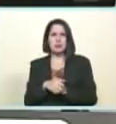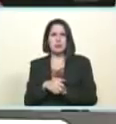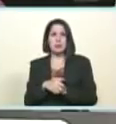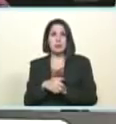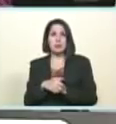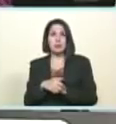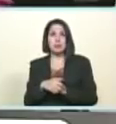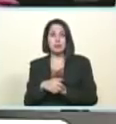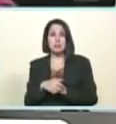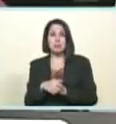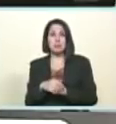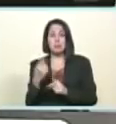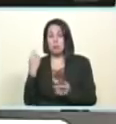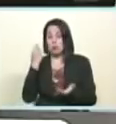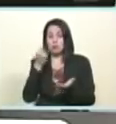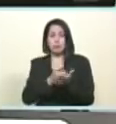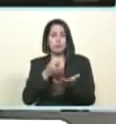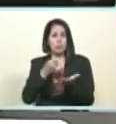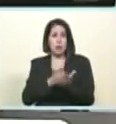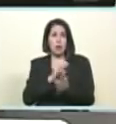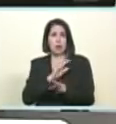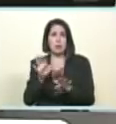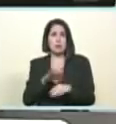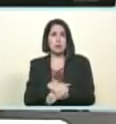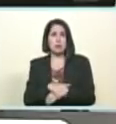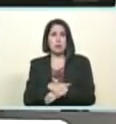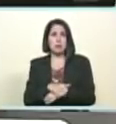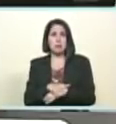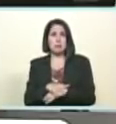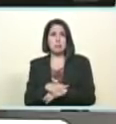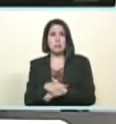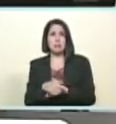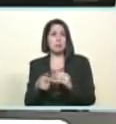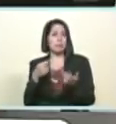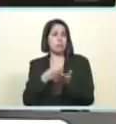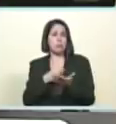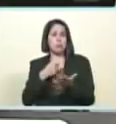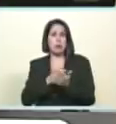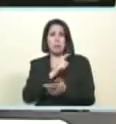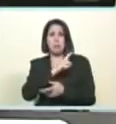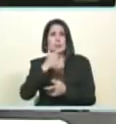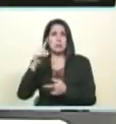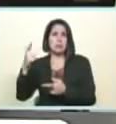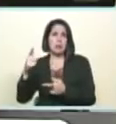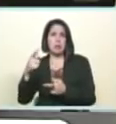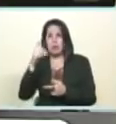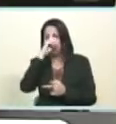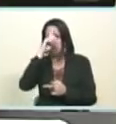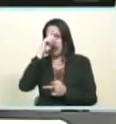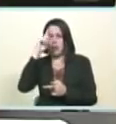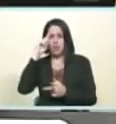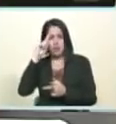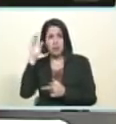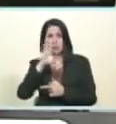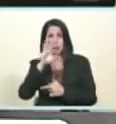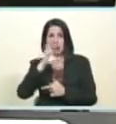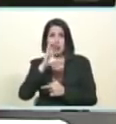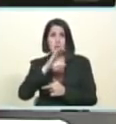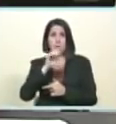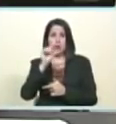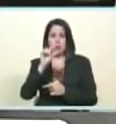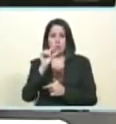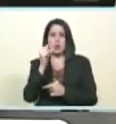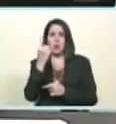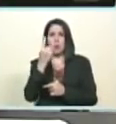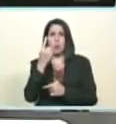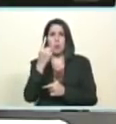de la unión de la unión de toda Venezuela solo la unión de toda Venezuela en la esperanza de un futuro mejor